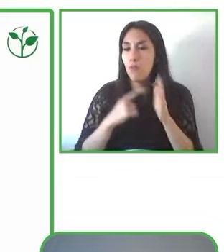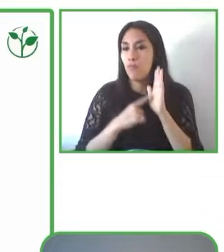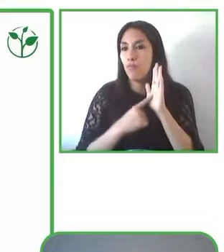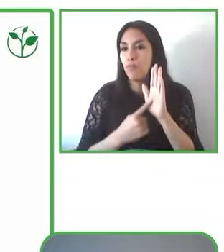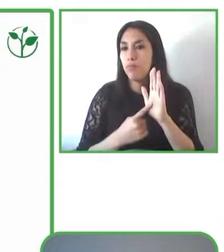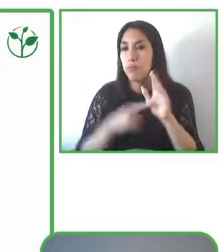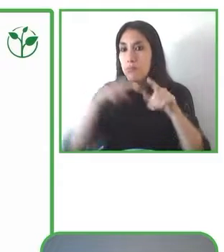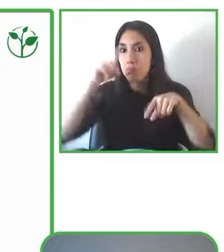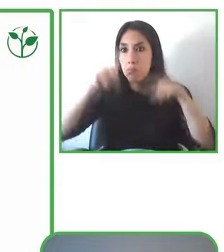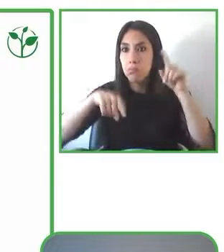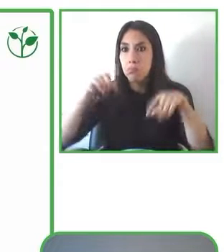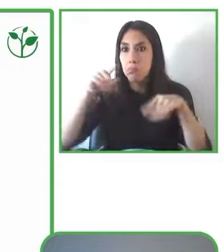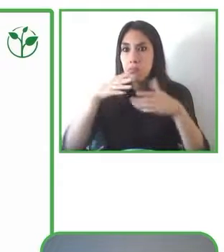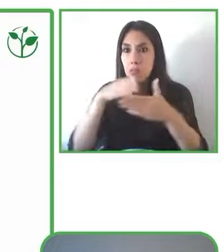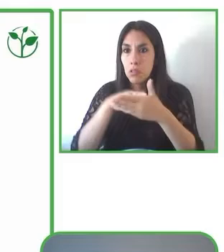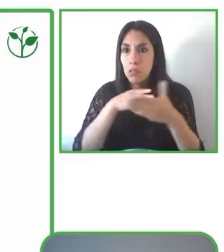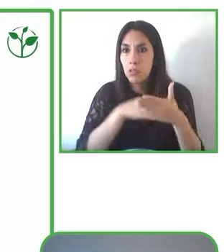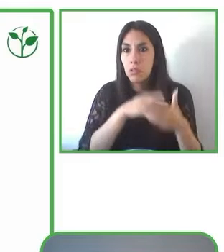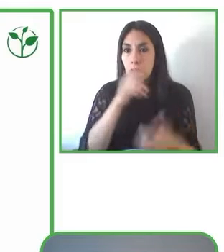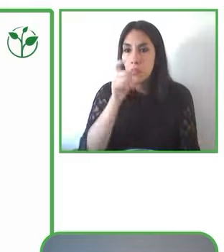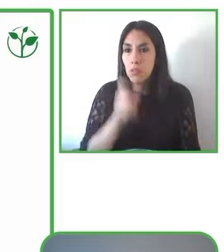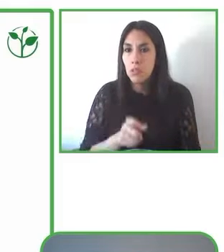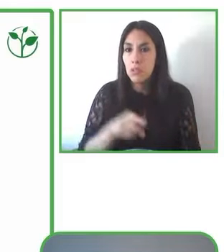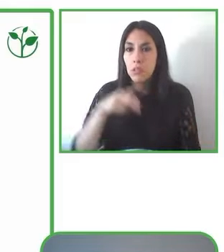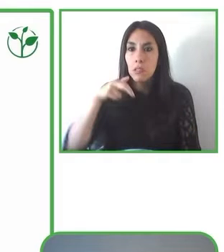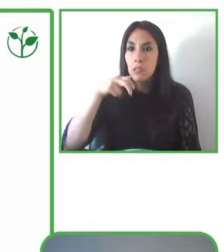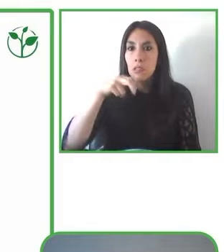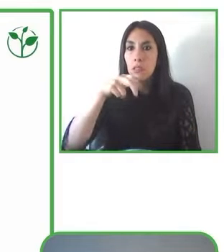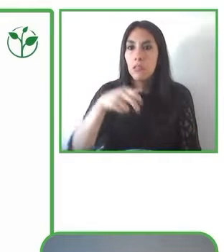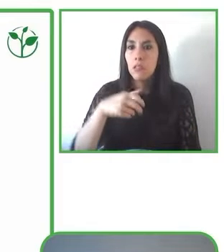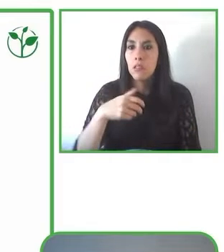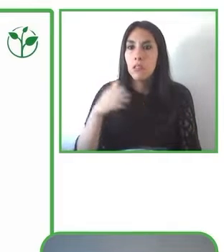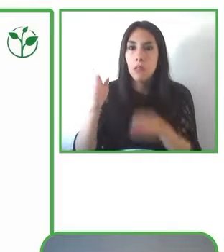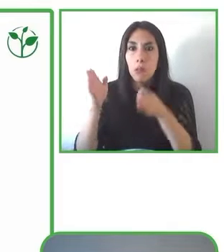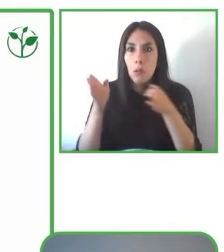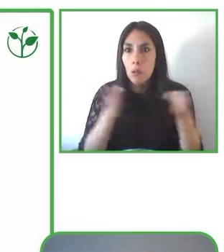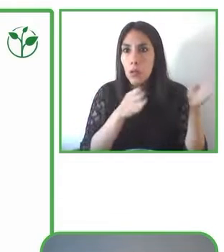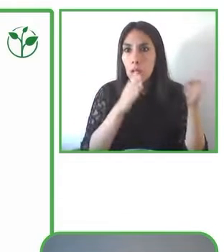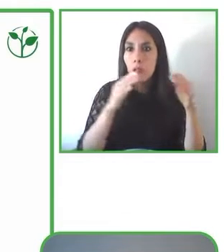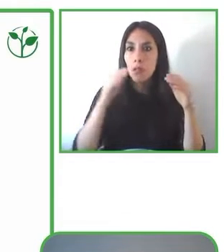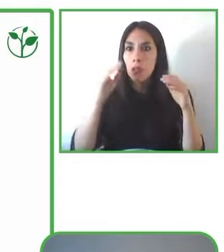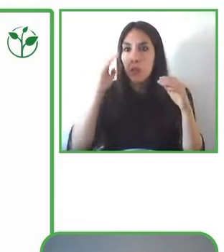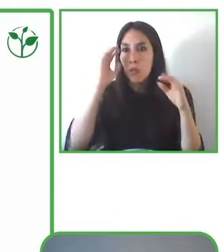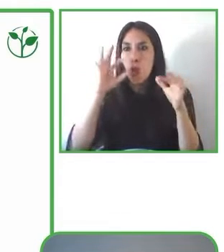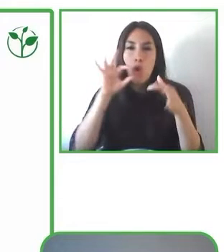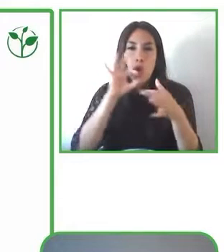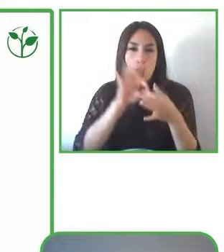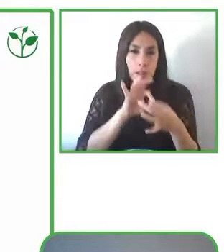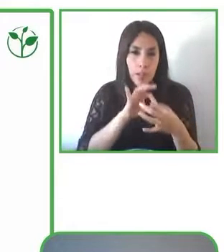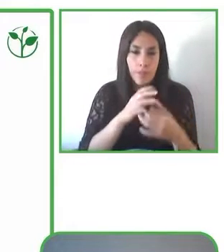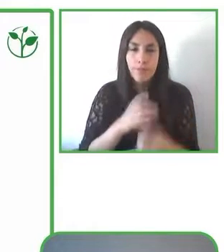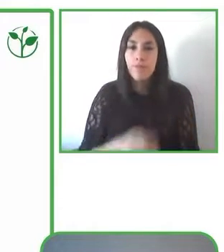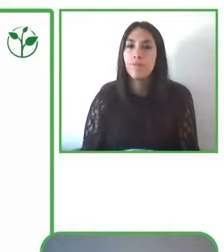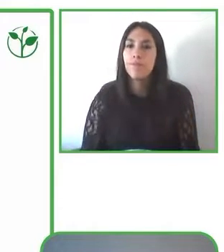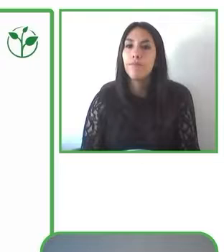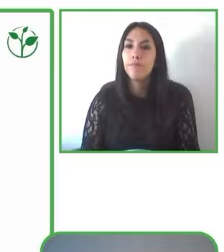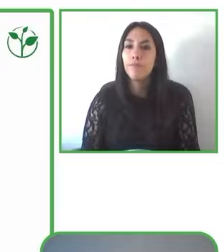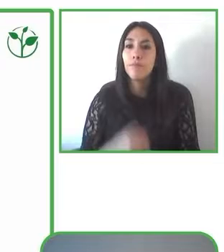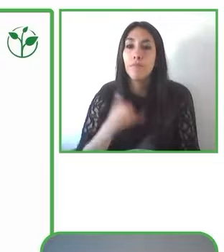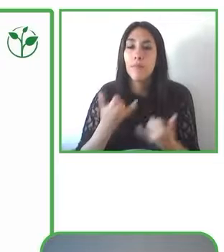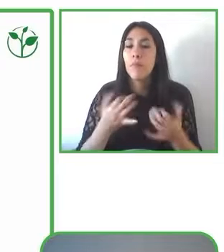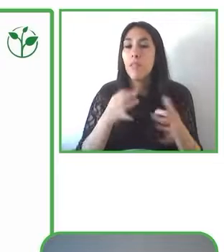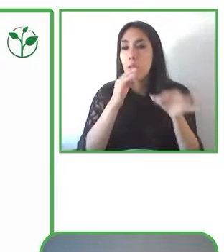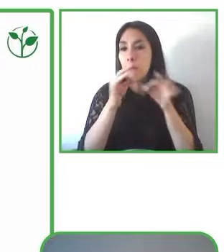cognitivo. Y este desplazamiento continuo que hemos hablado de un lugar a otro, nos encontramos que